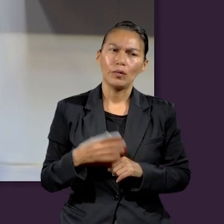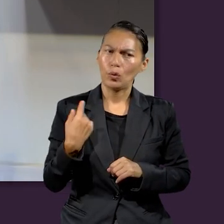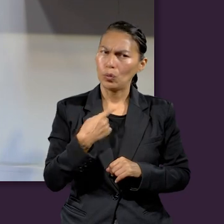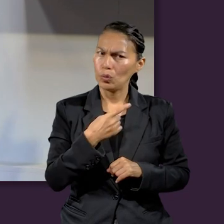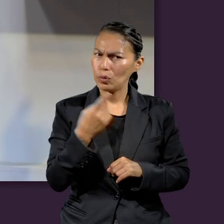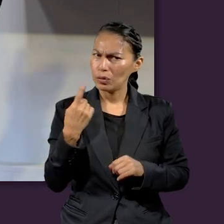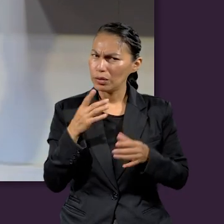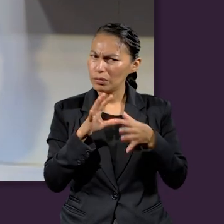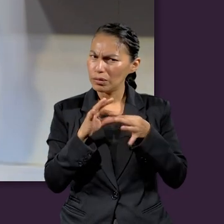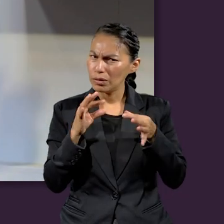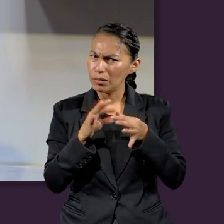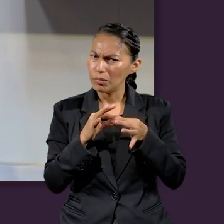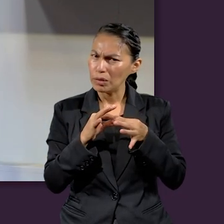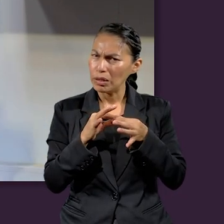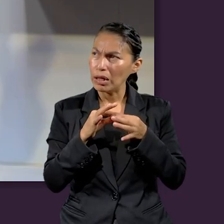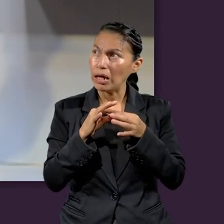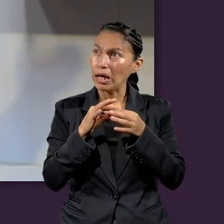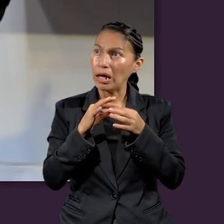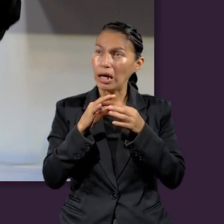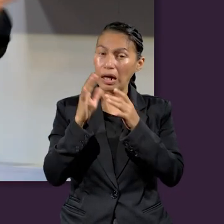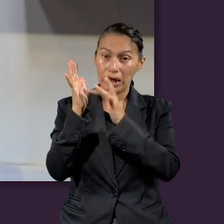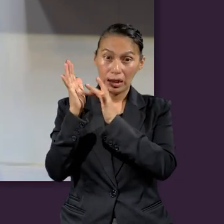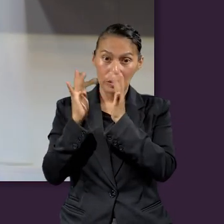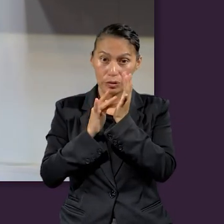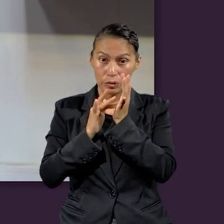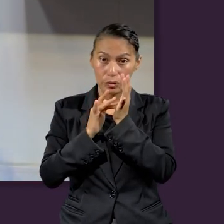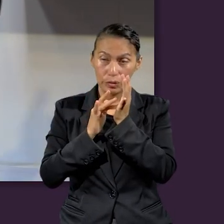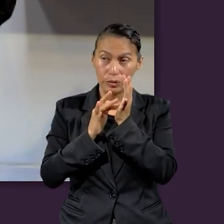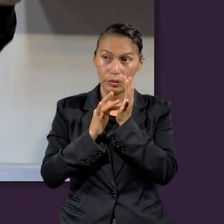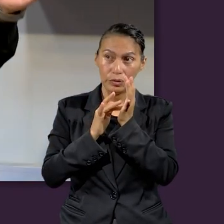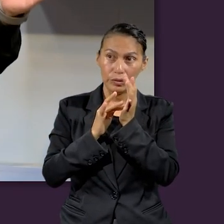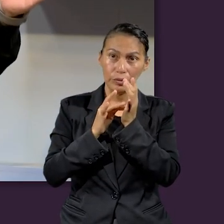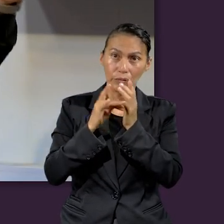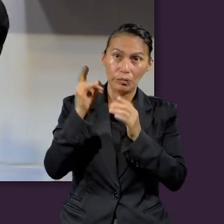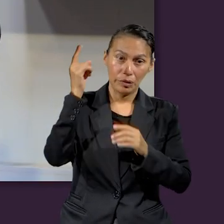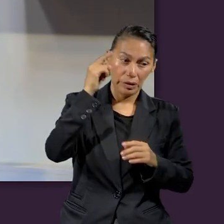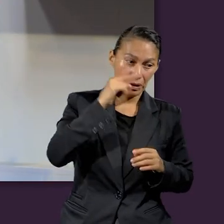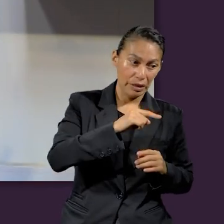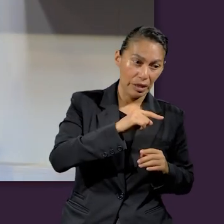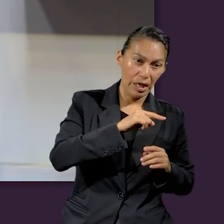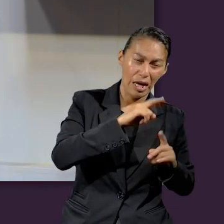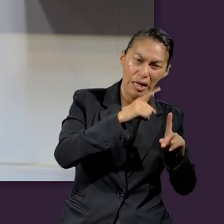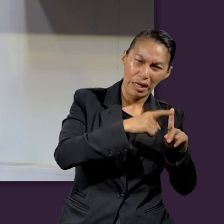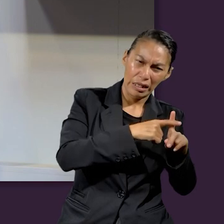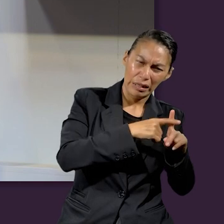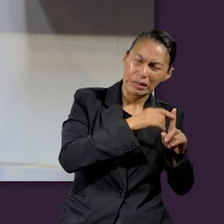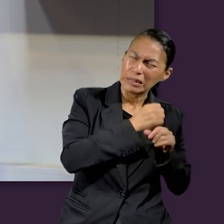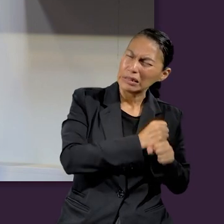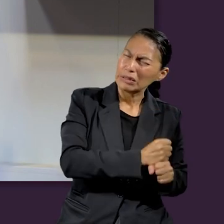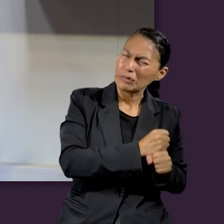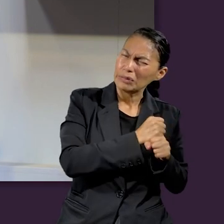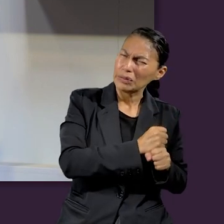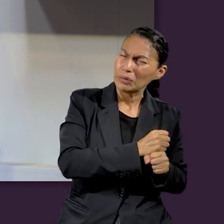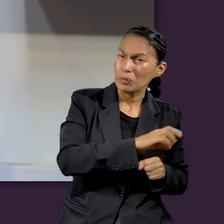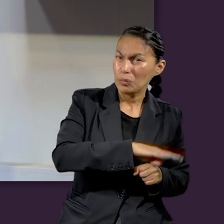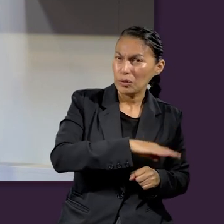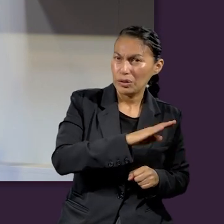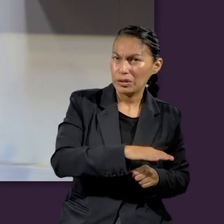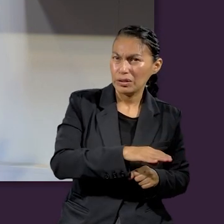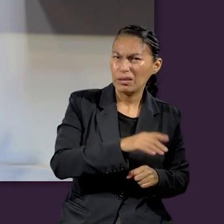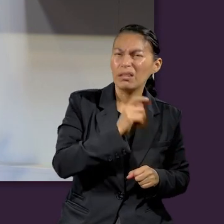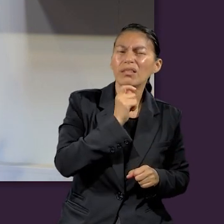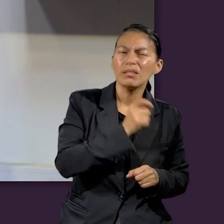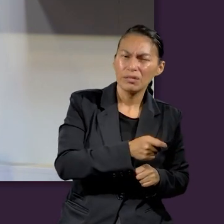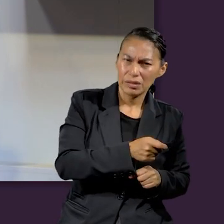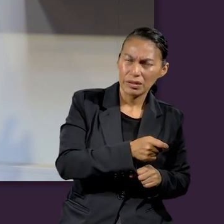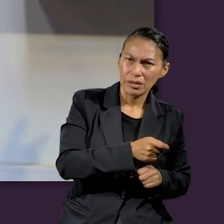de que el Mesías sería cortado, la mitad sería cortado de sacrificio y entendemos que es la muerte de Jesús, ¿no? ¿Qué relación hay entre